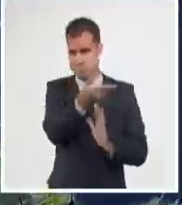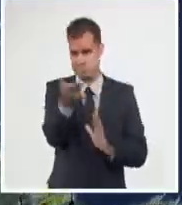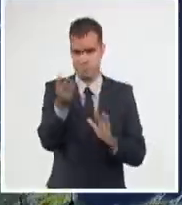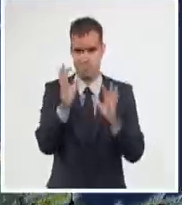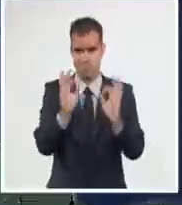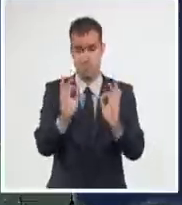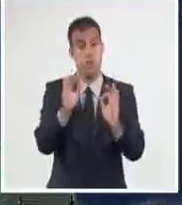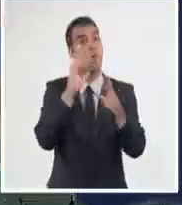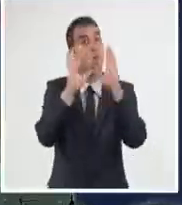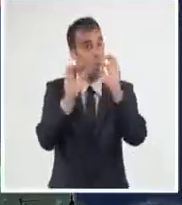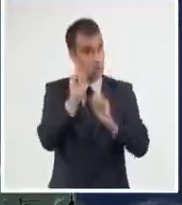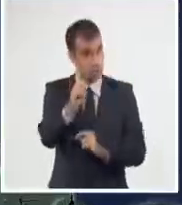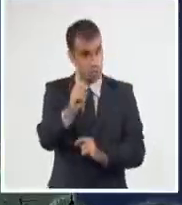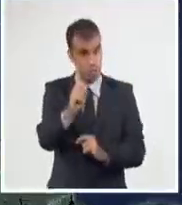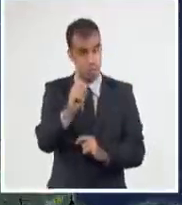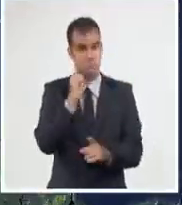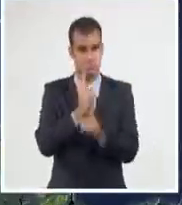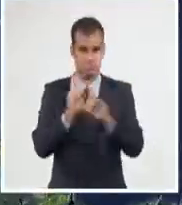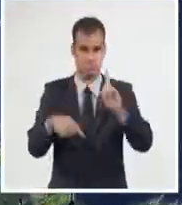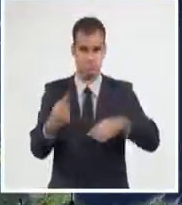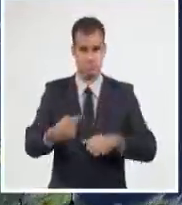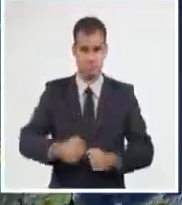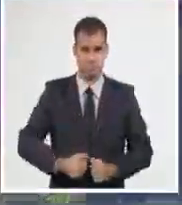que se cuiden y hasta mañana.